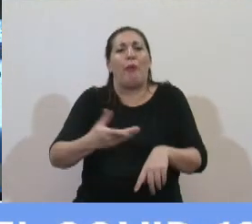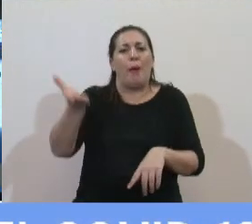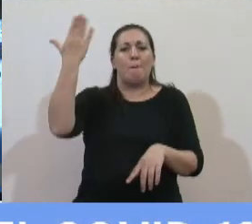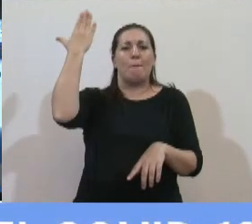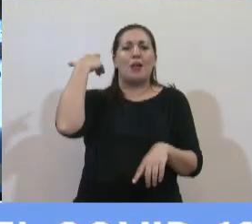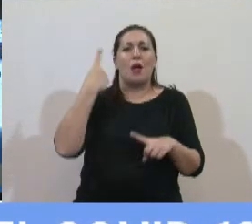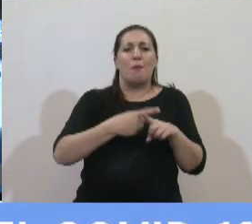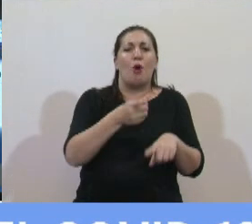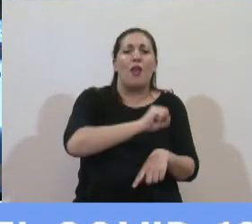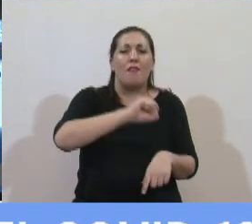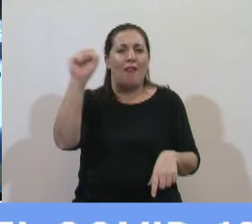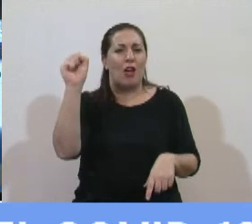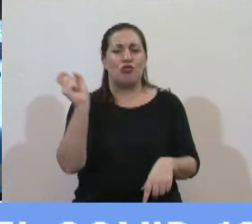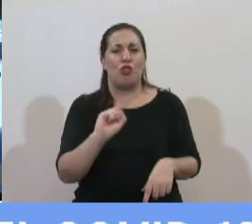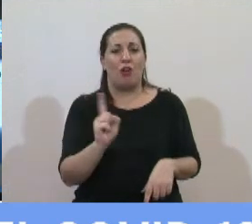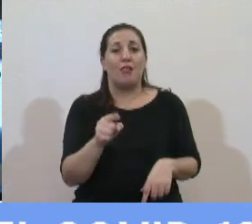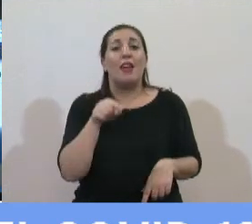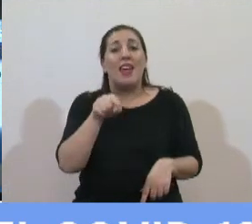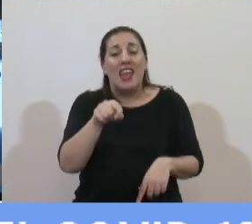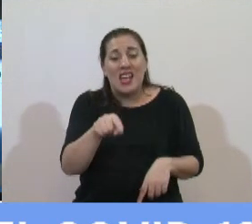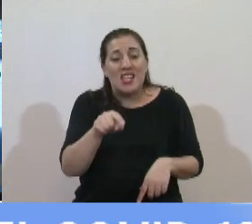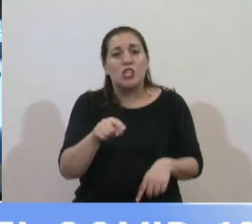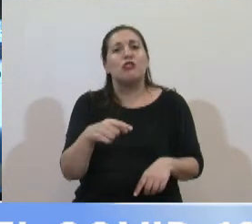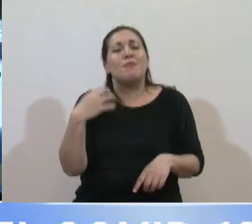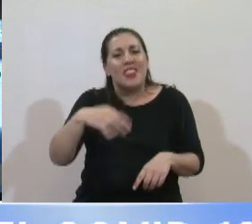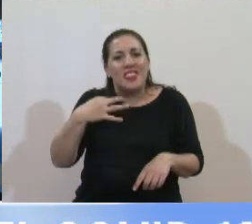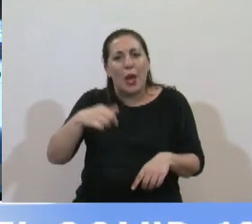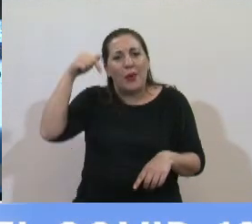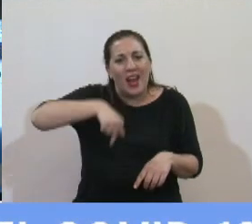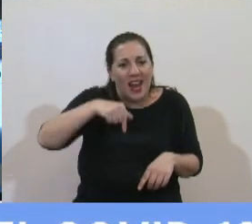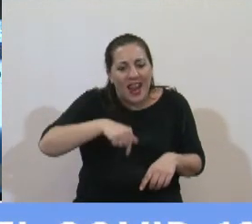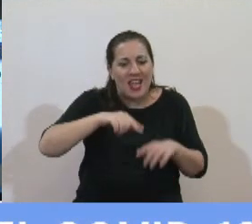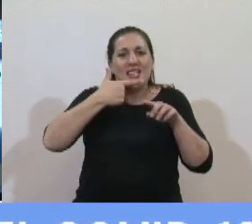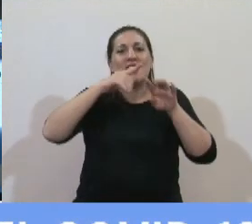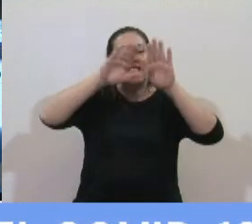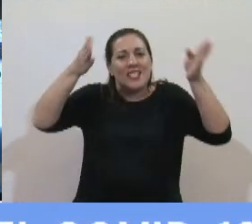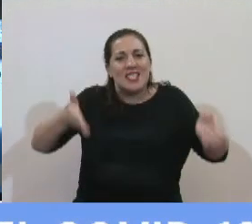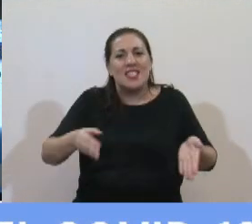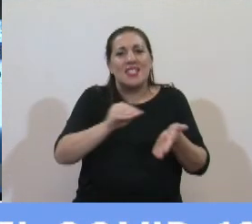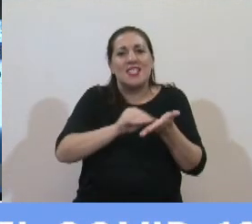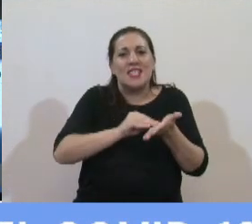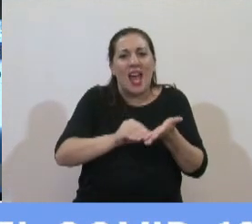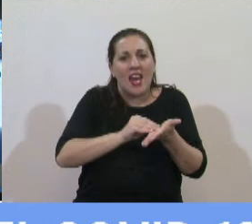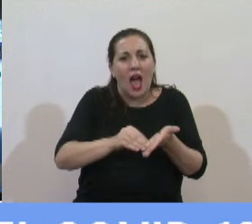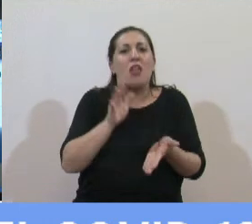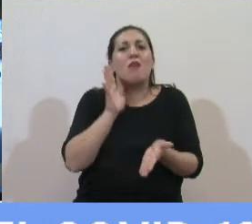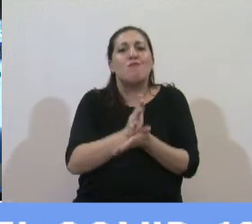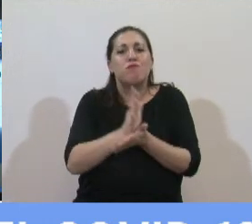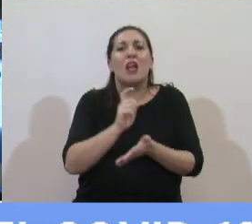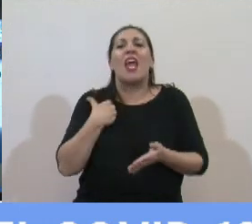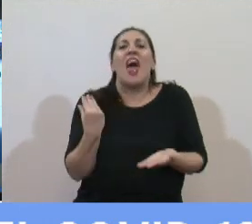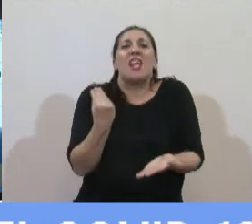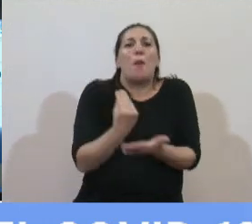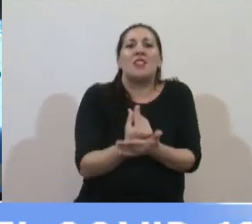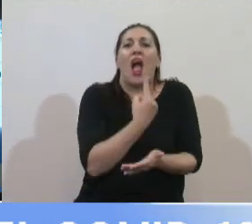ese desacople requiere construir en esta casa en el senado donde representamos a las provincias argentinas